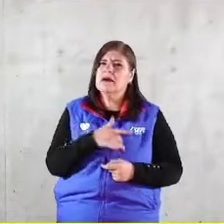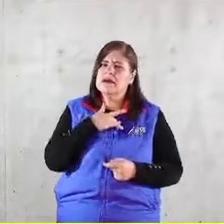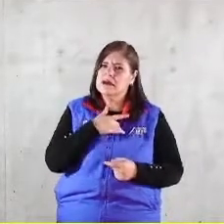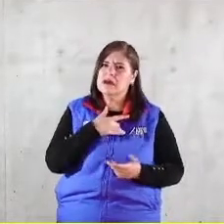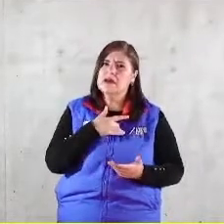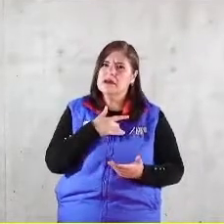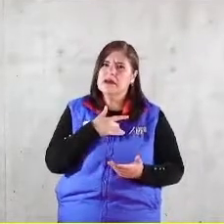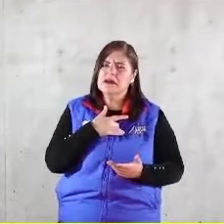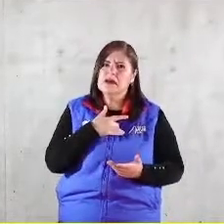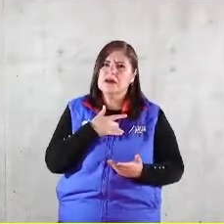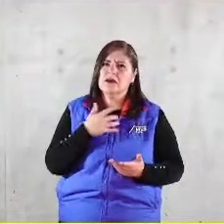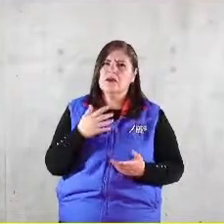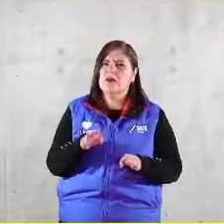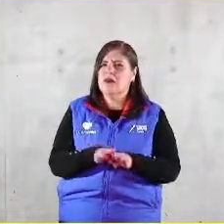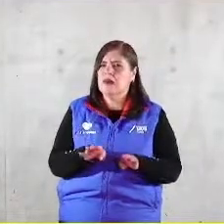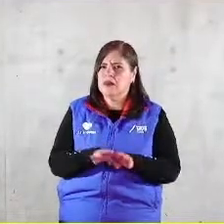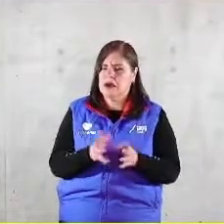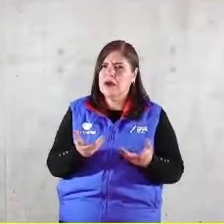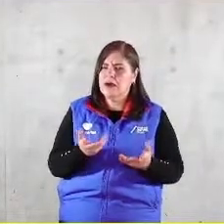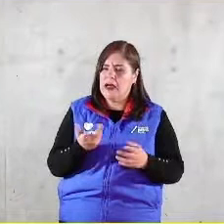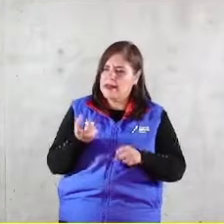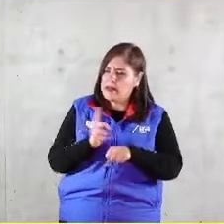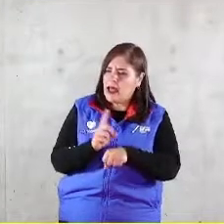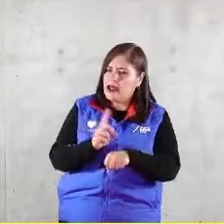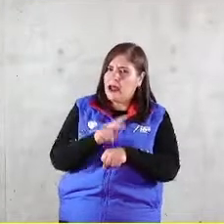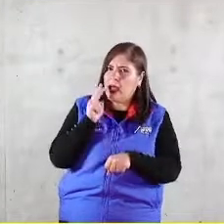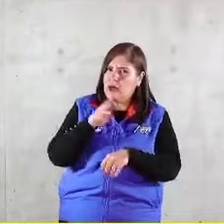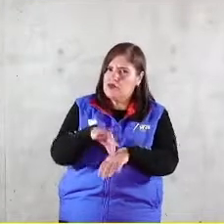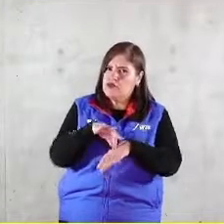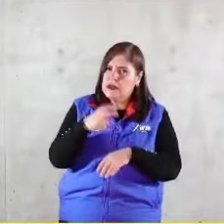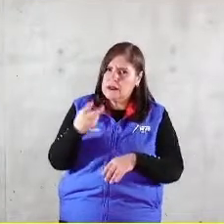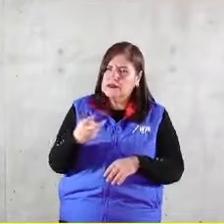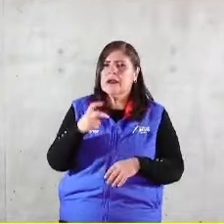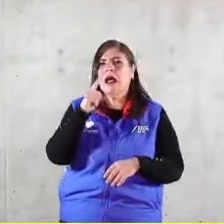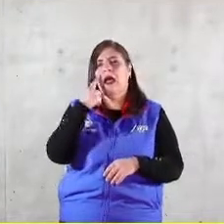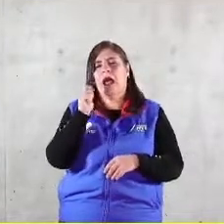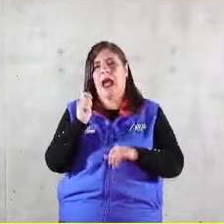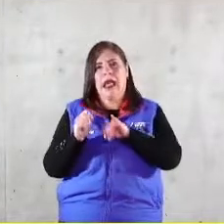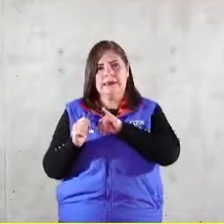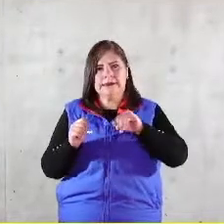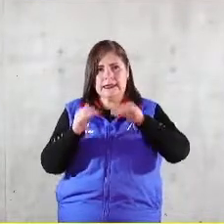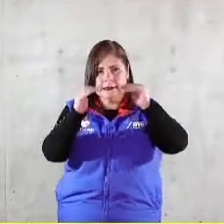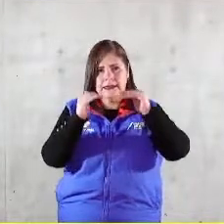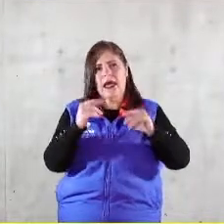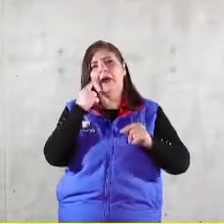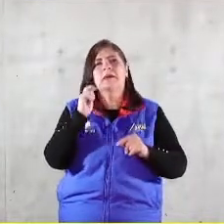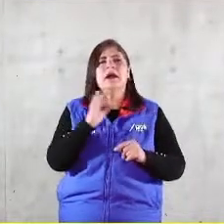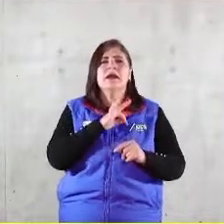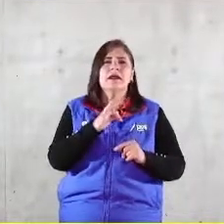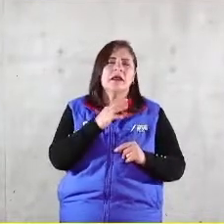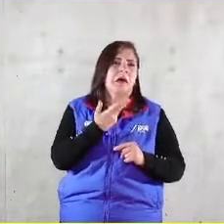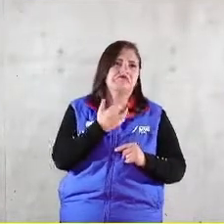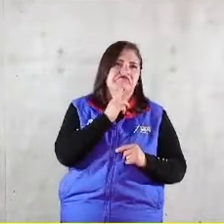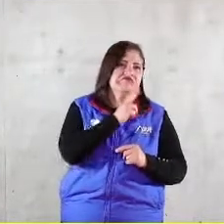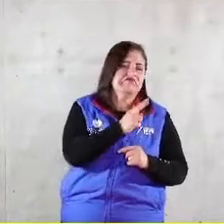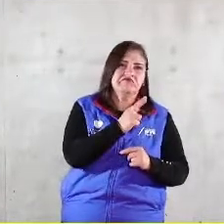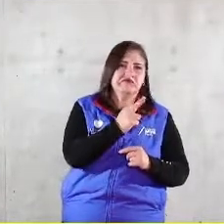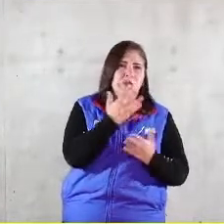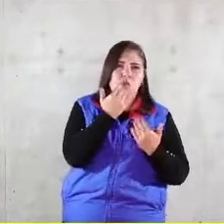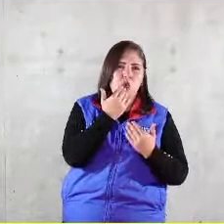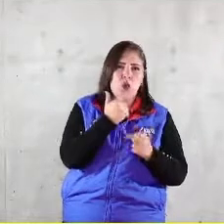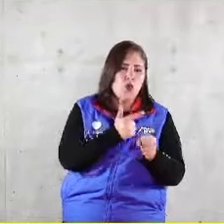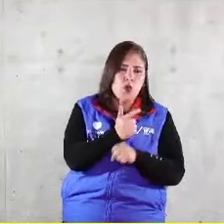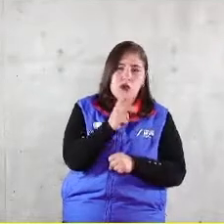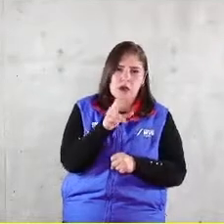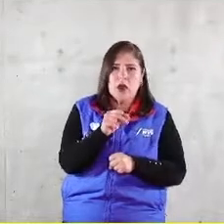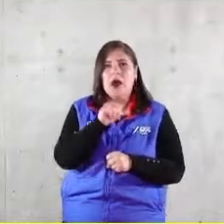encontraban estas cosas en su trabajo cotidiano. A la izquierda ustedes ven aquellos que respondieron no encontrarlas y a la